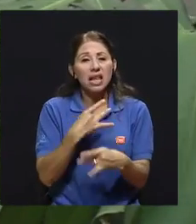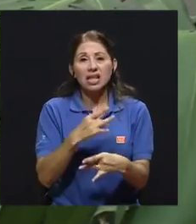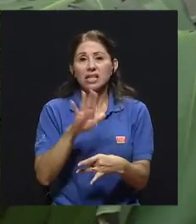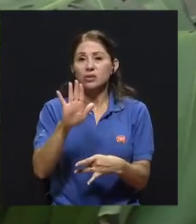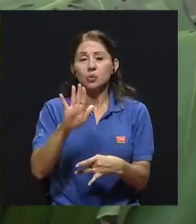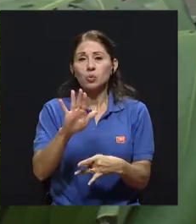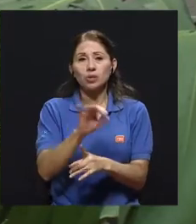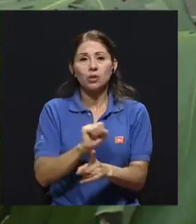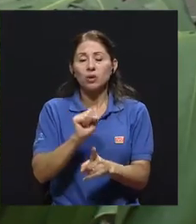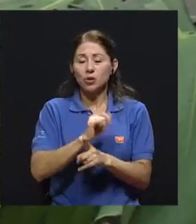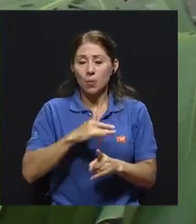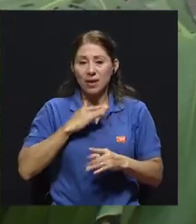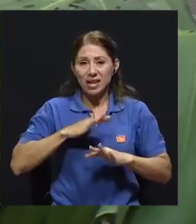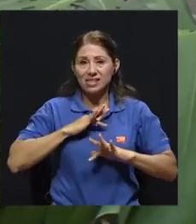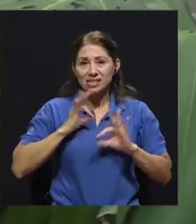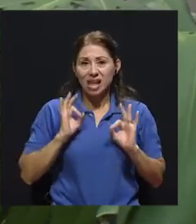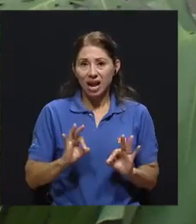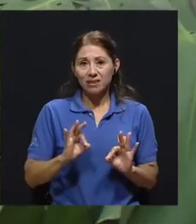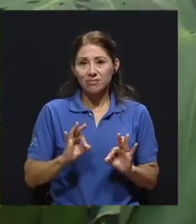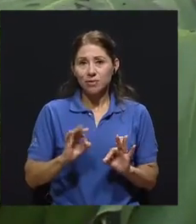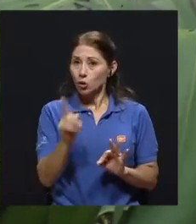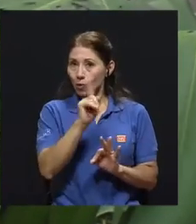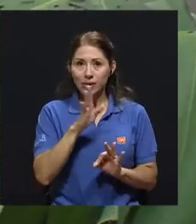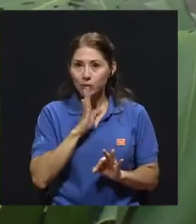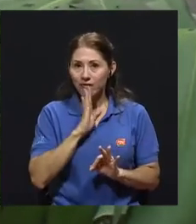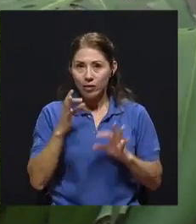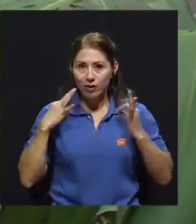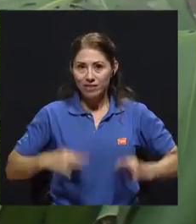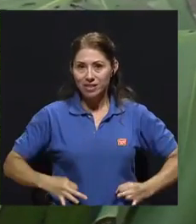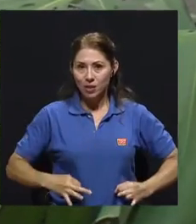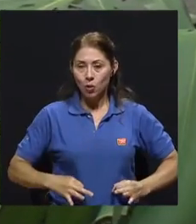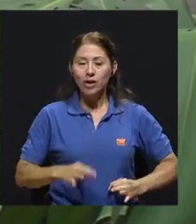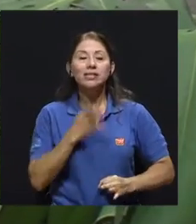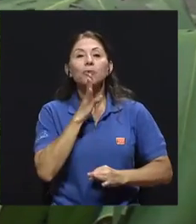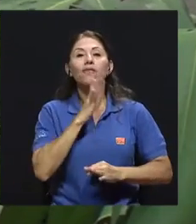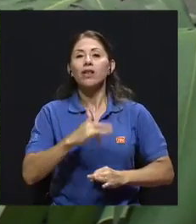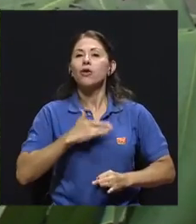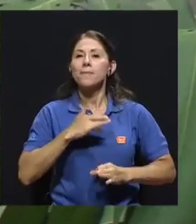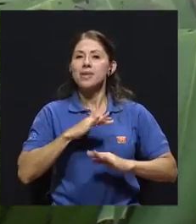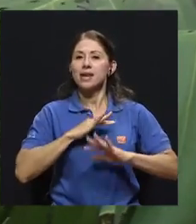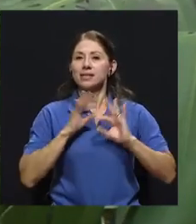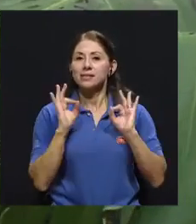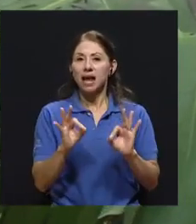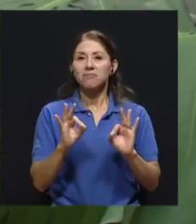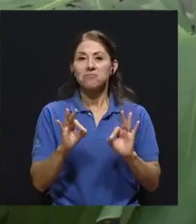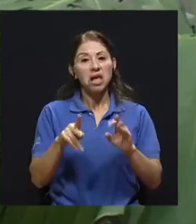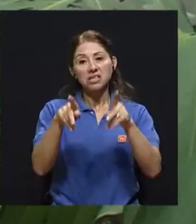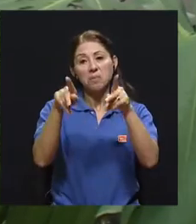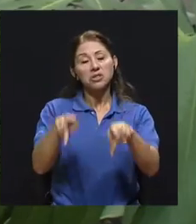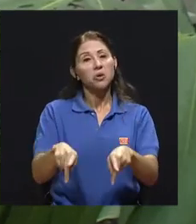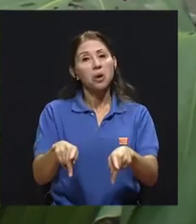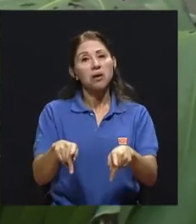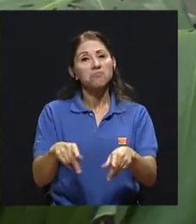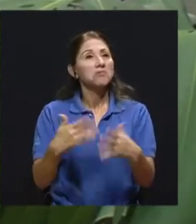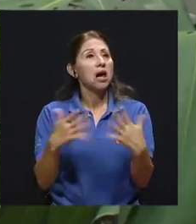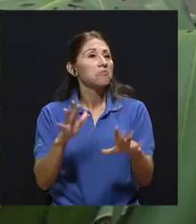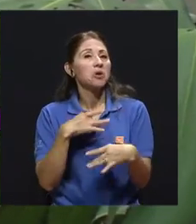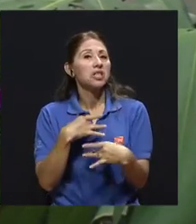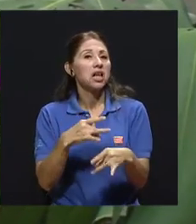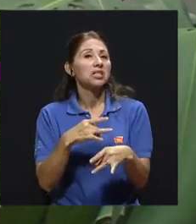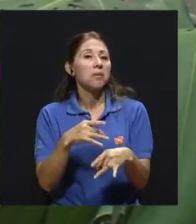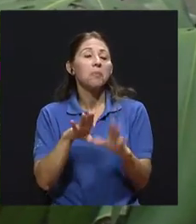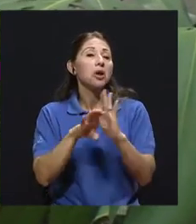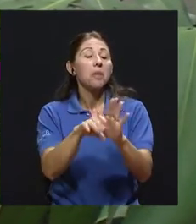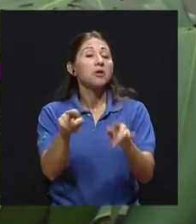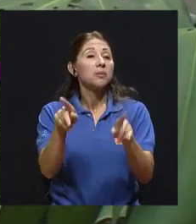de su bienestar, y no estamos hablando de la apariencia física, sino de su bienestar, entonces, por ejemplo, seguir